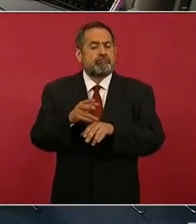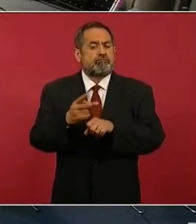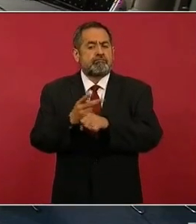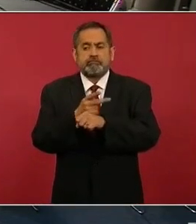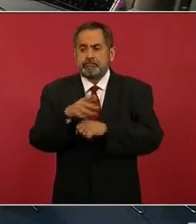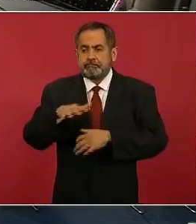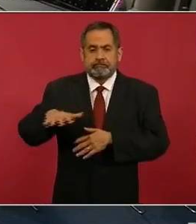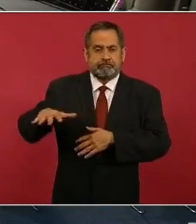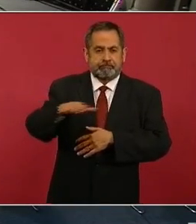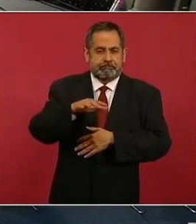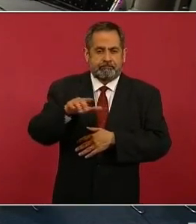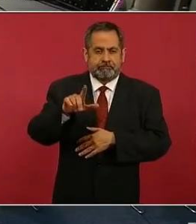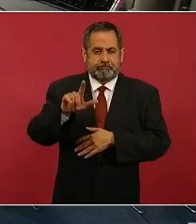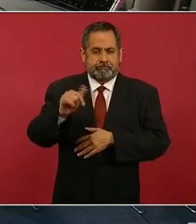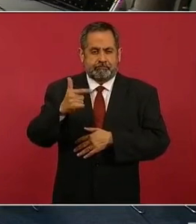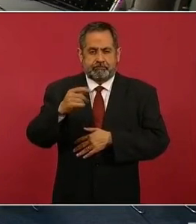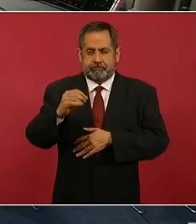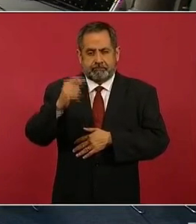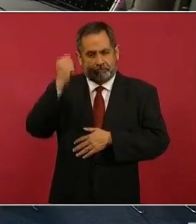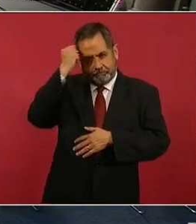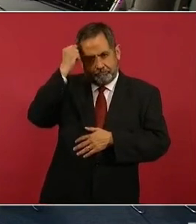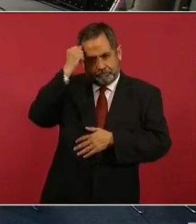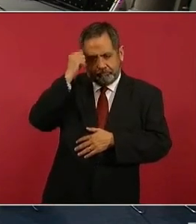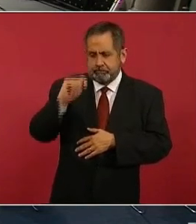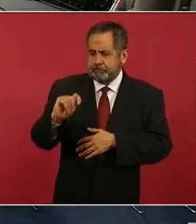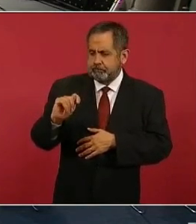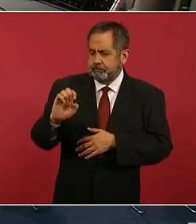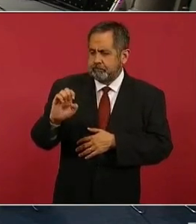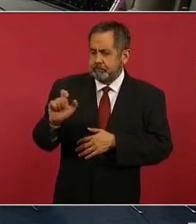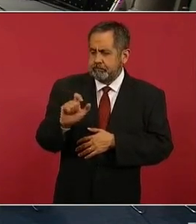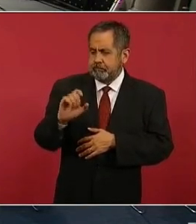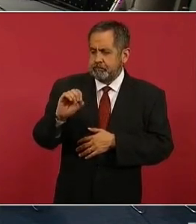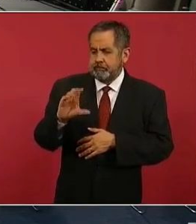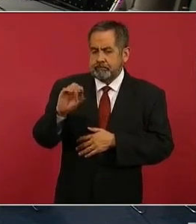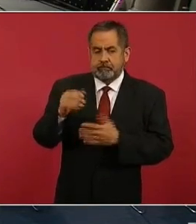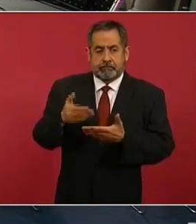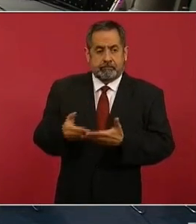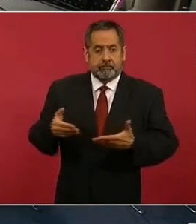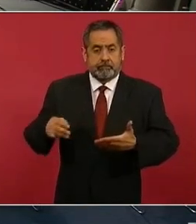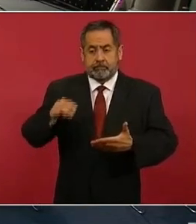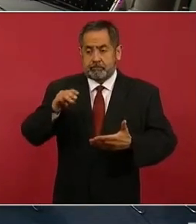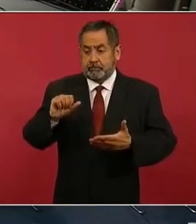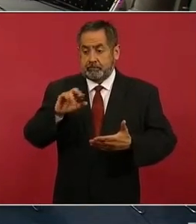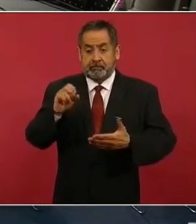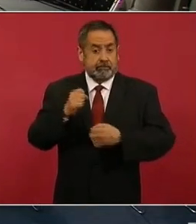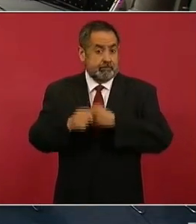el Parque Ecológico Lago de Texcoco al mes de marzo del 2022.